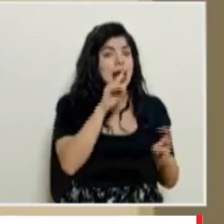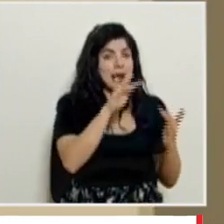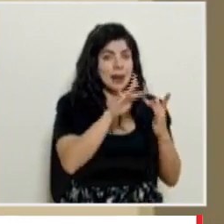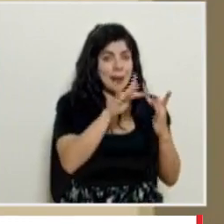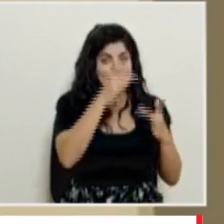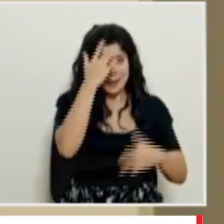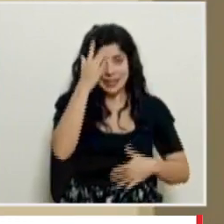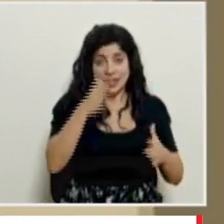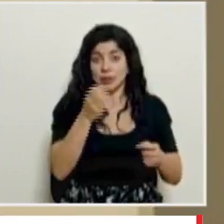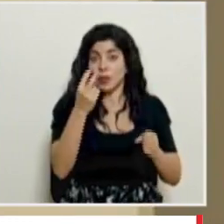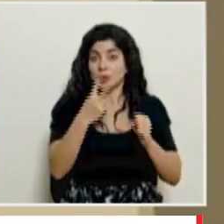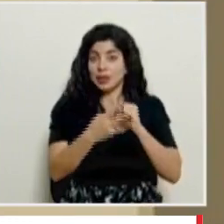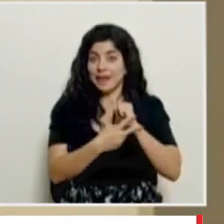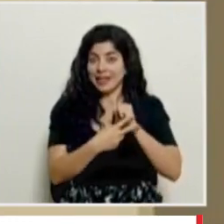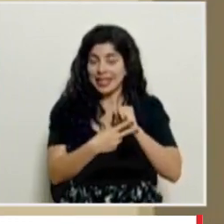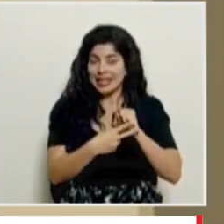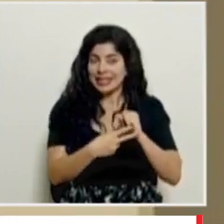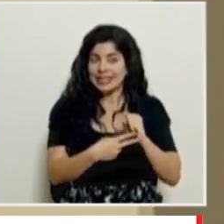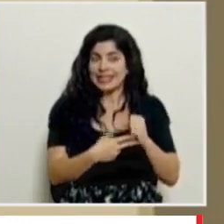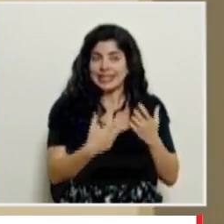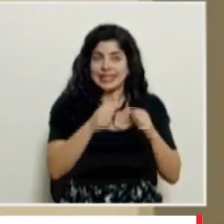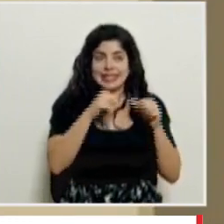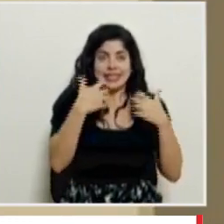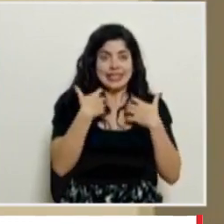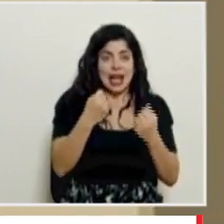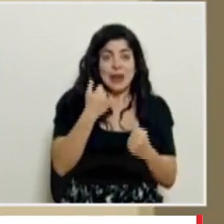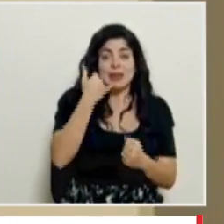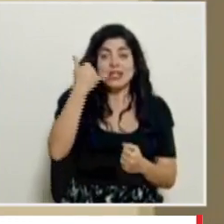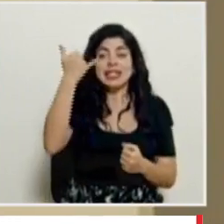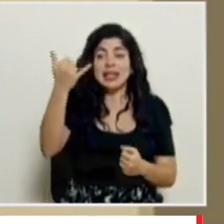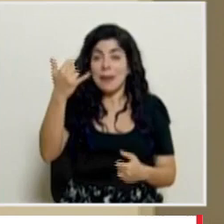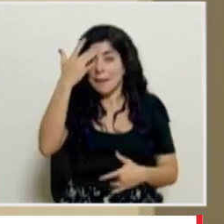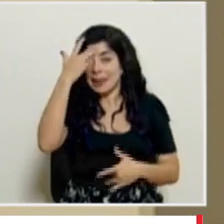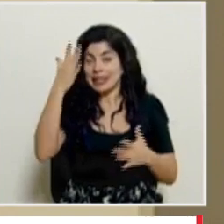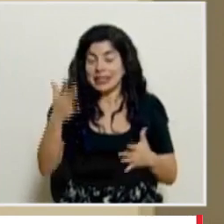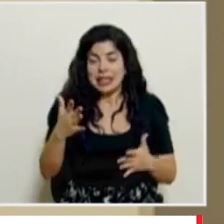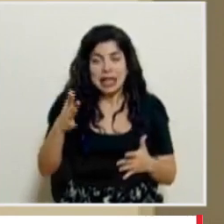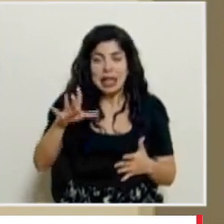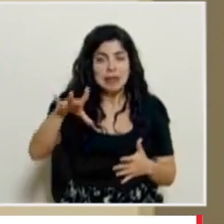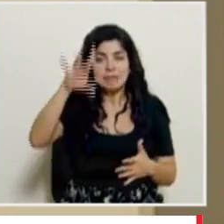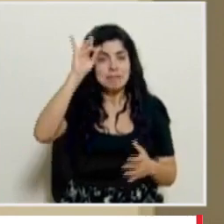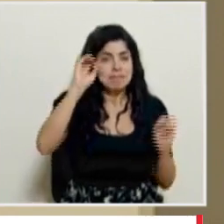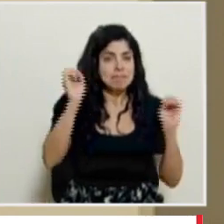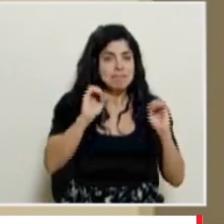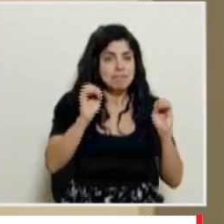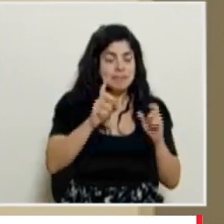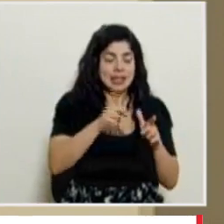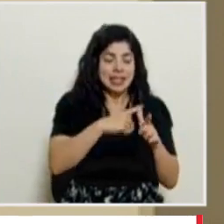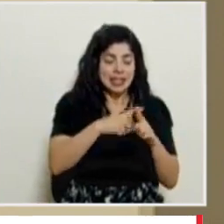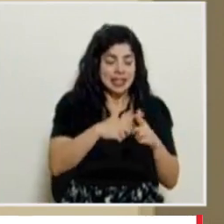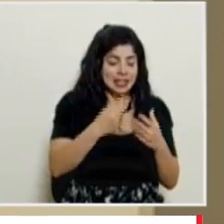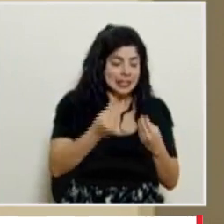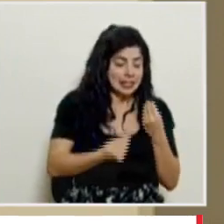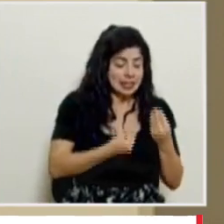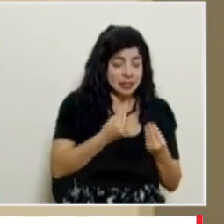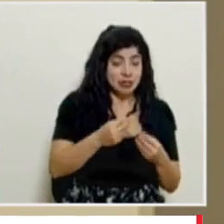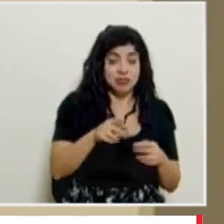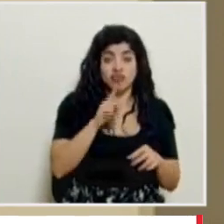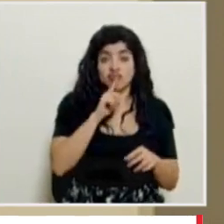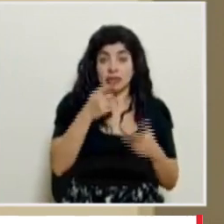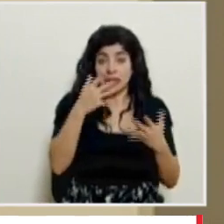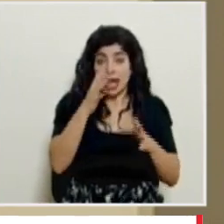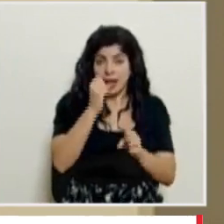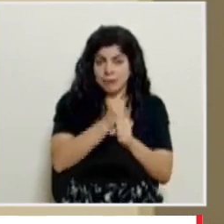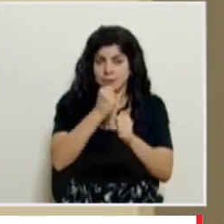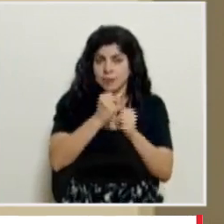pacientes porque muchas veces ha habido áreas de salud donde se llama a los pacientes y no se localizan entonces se establecen medidas inclusive estamos trabajando